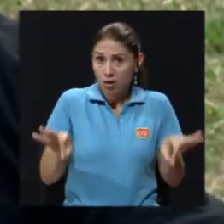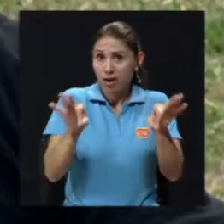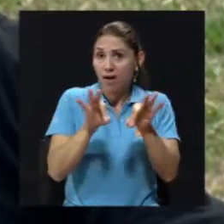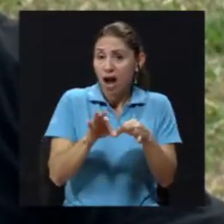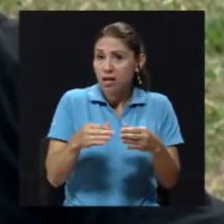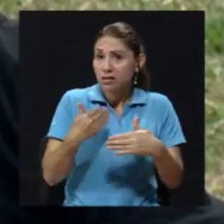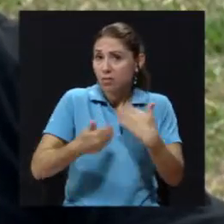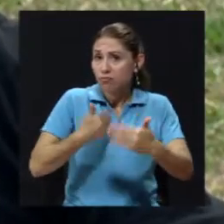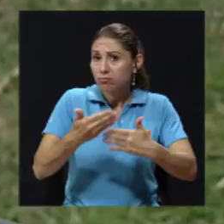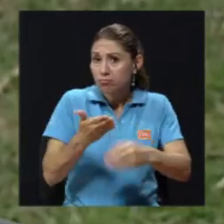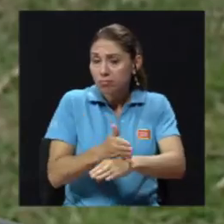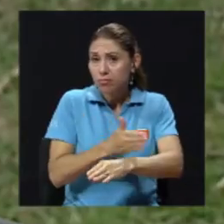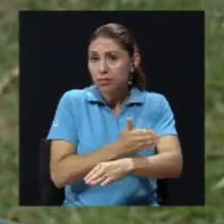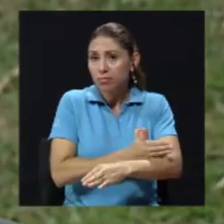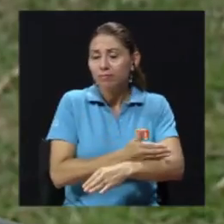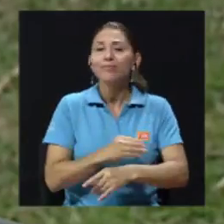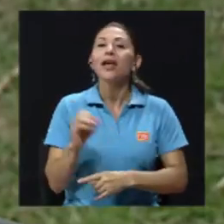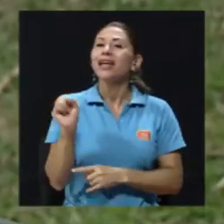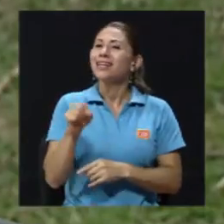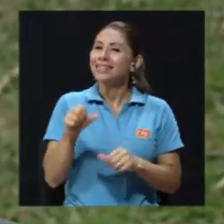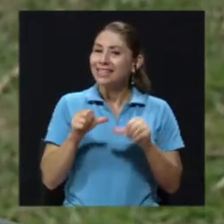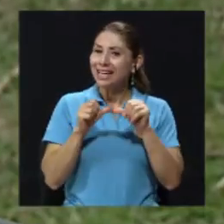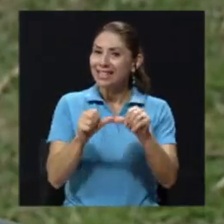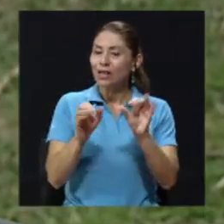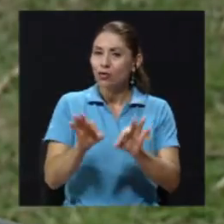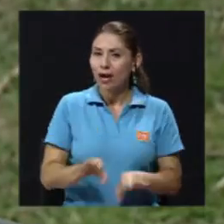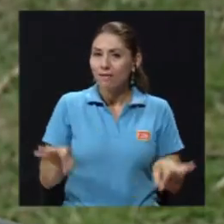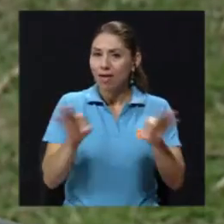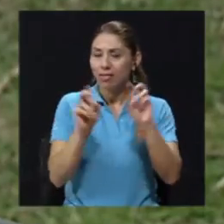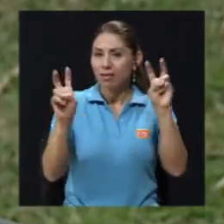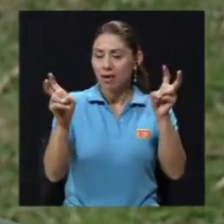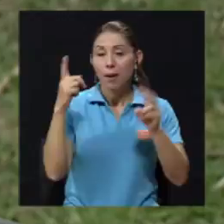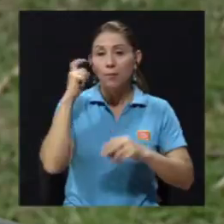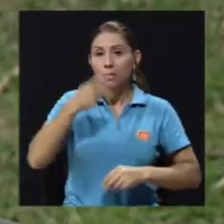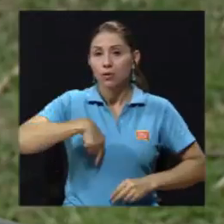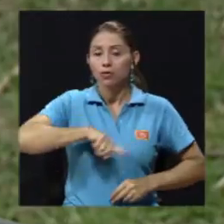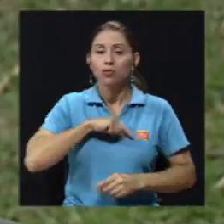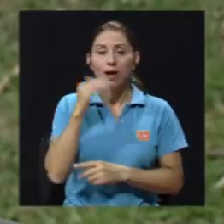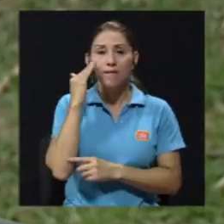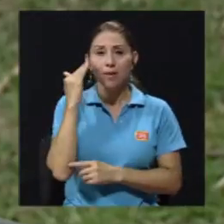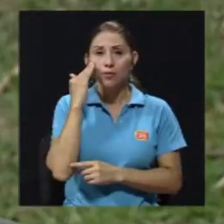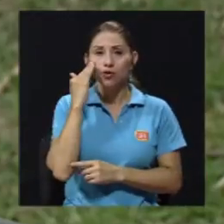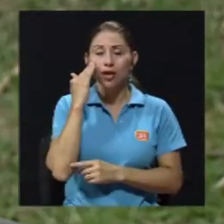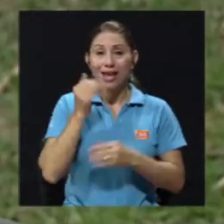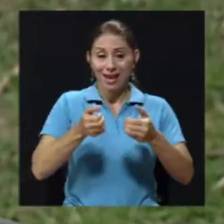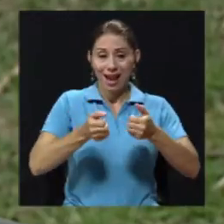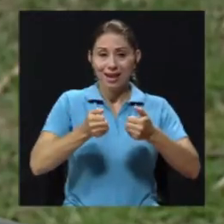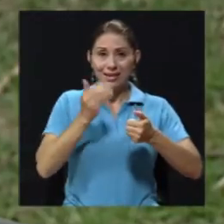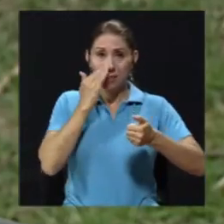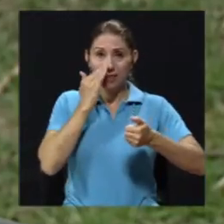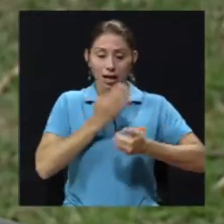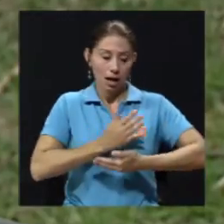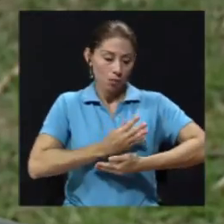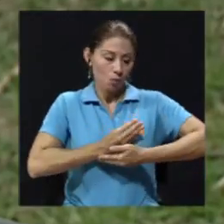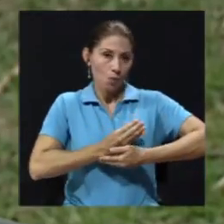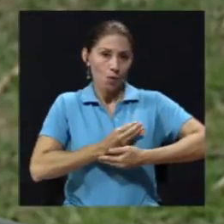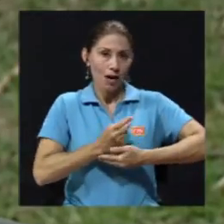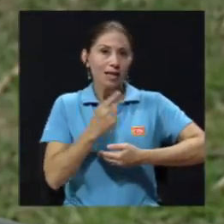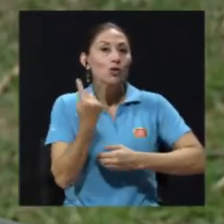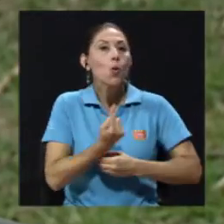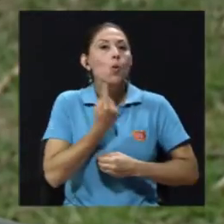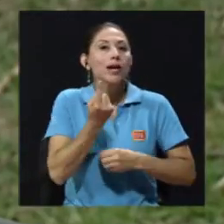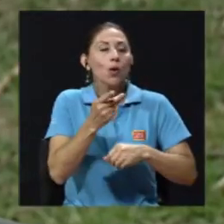¿Qué nos podría decir? Bueno, sigue siendo relevante porque sabemos que es un alimento único y natural.